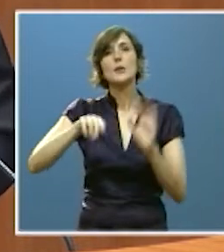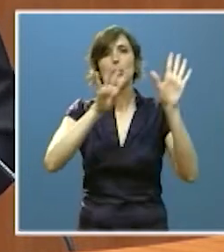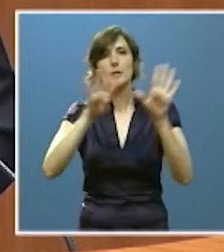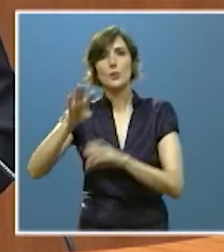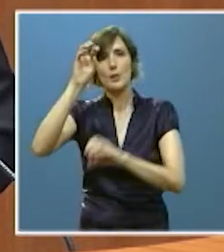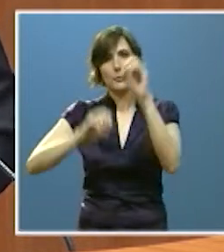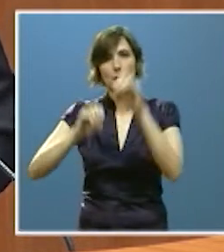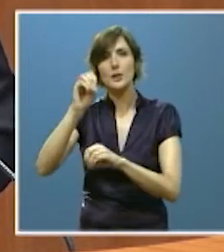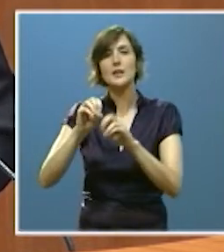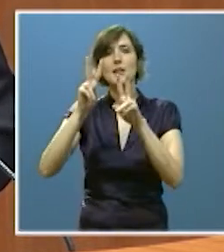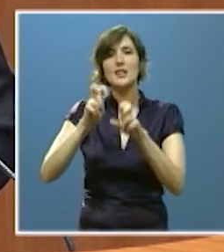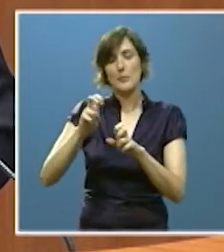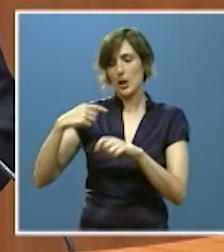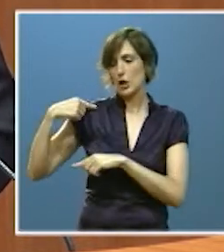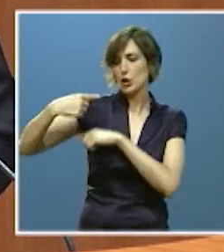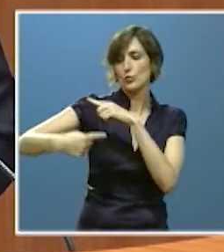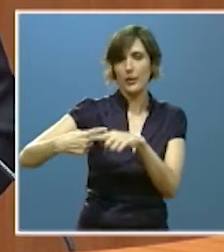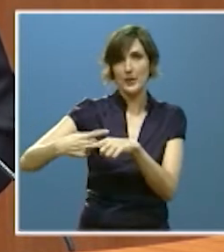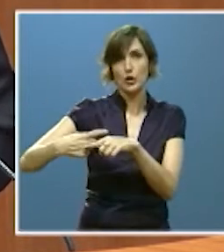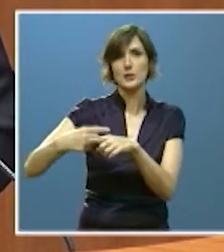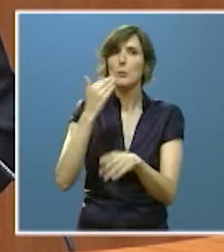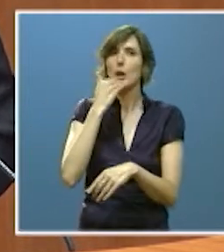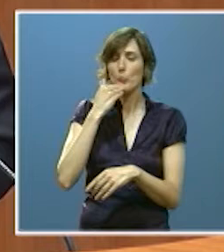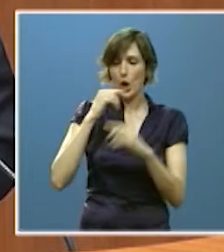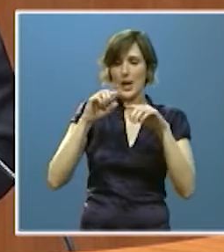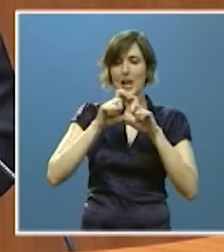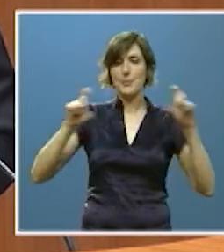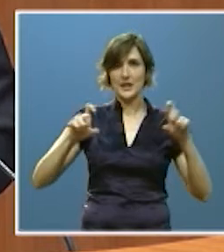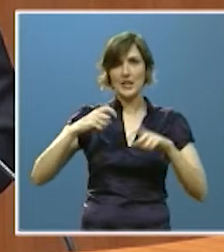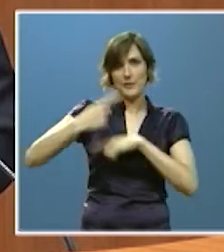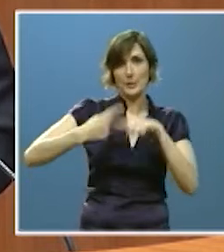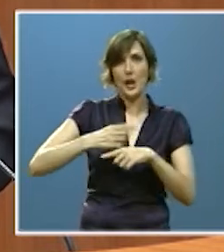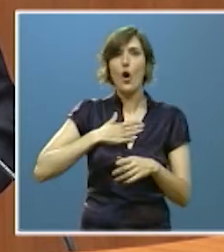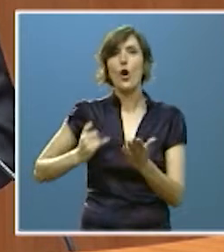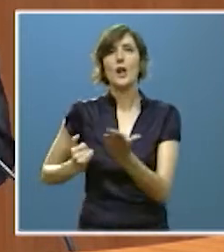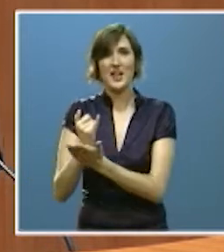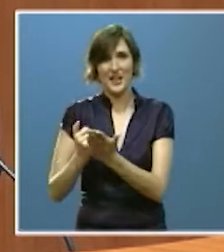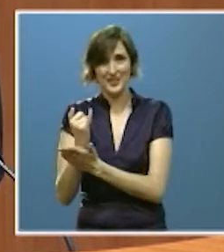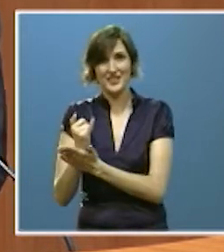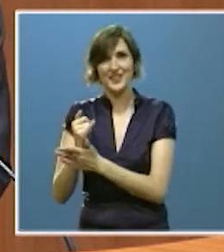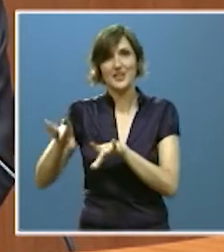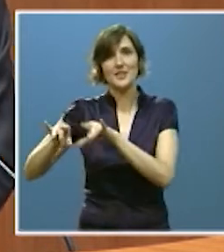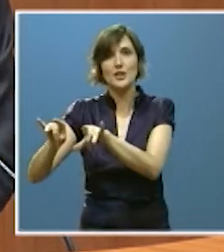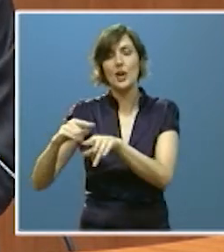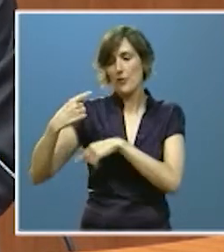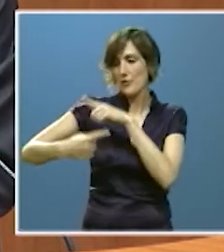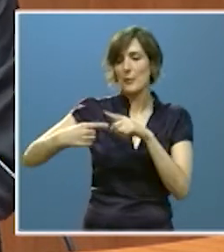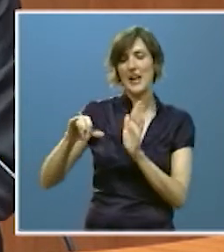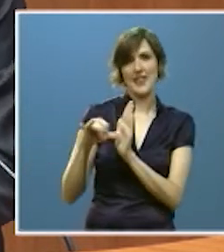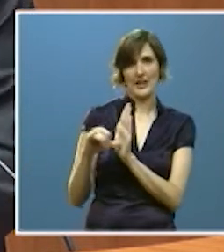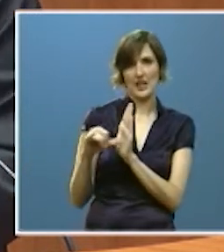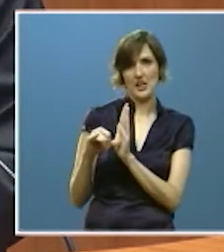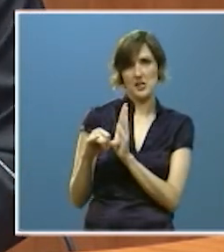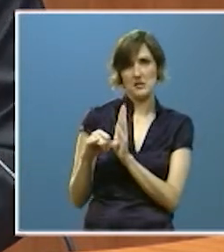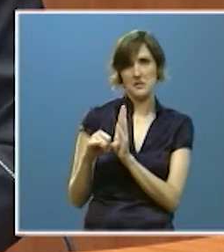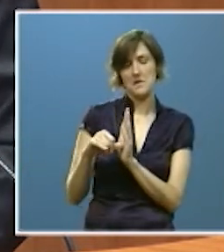en las sucesiones de empresas familiares o explotaciones familiares agrarias entre familiares cercanos y también